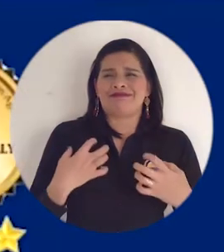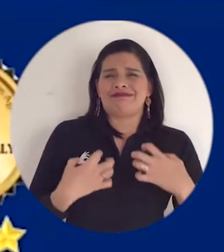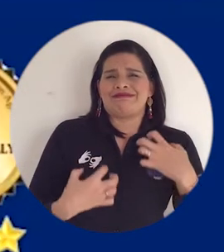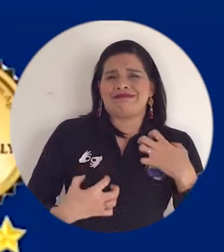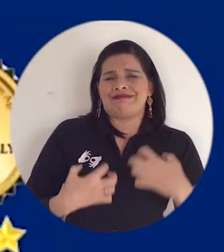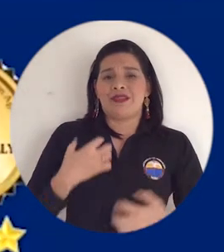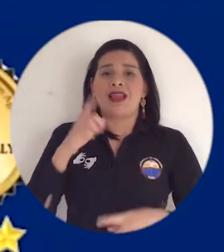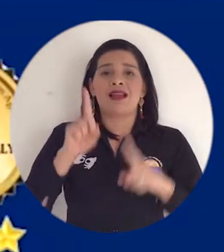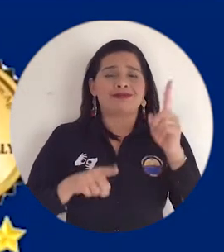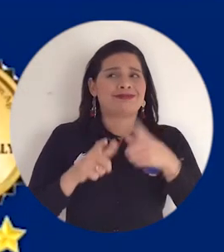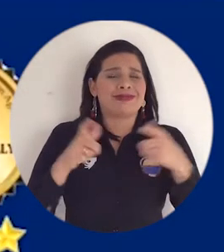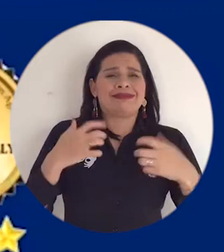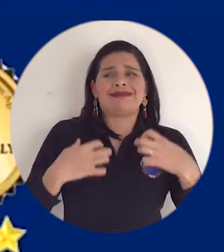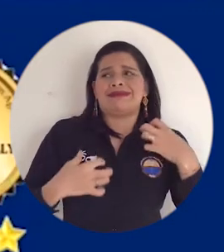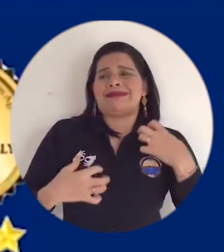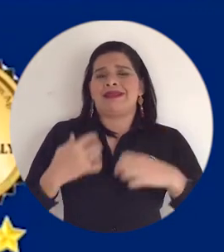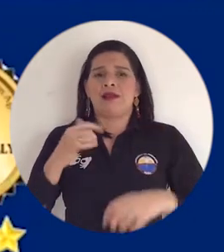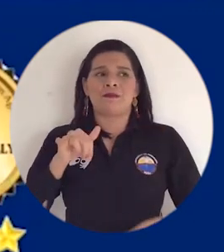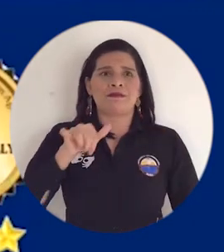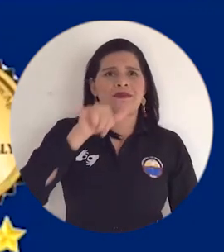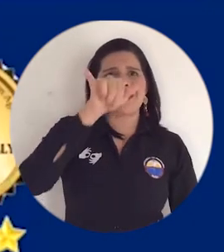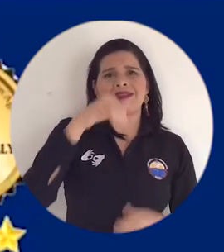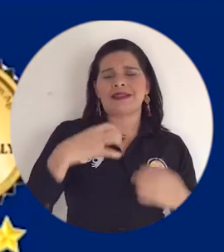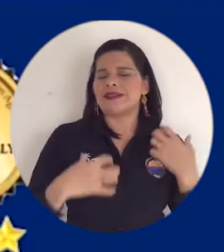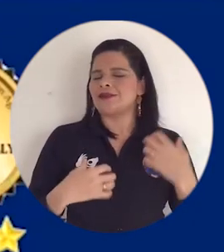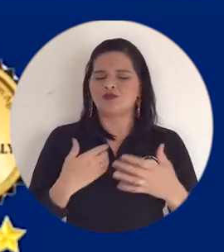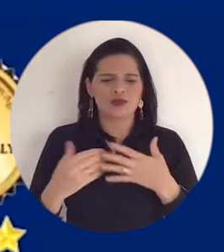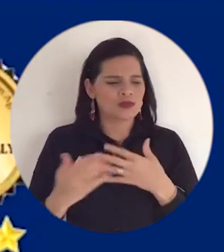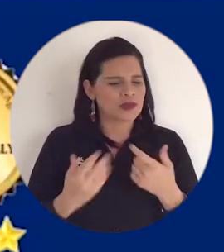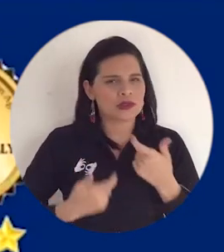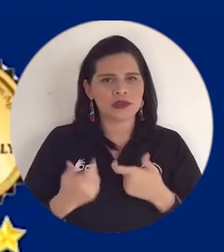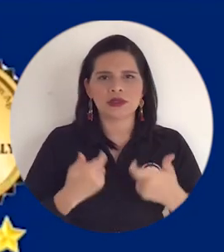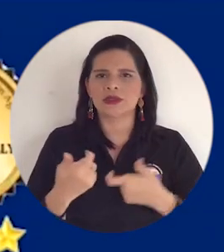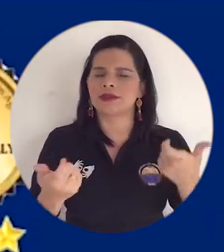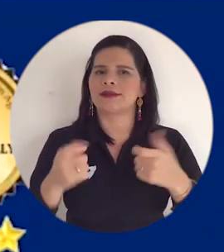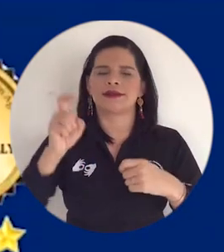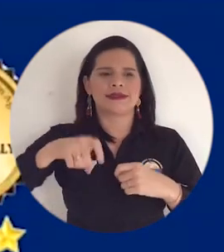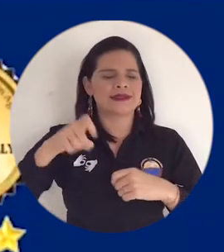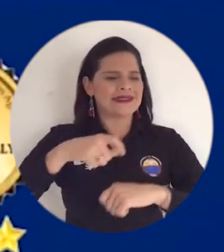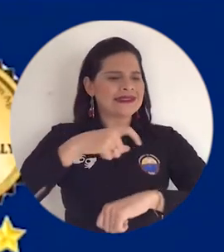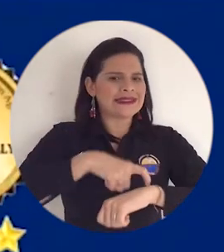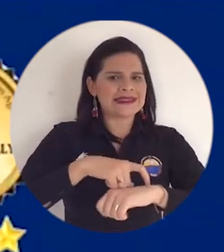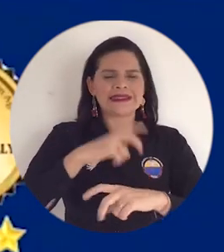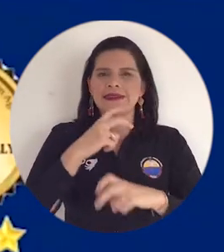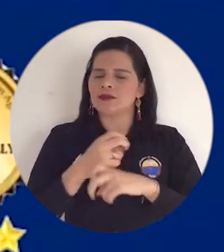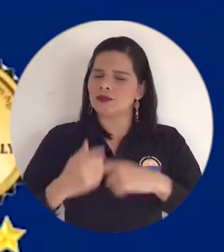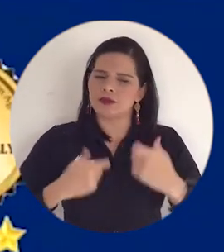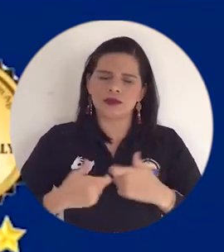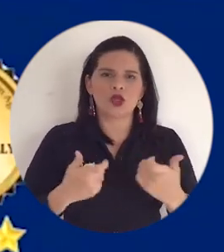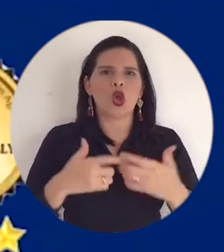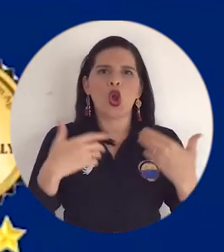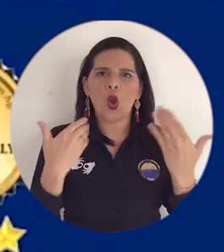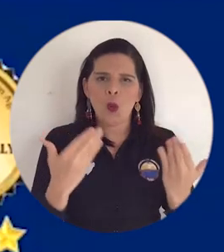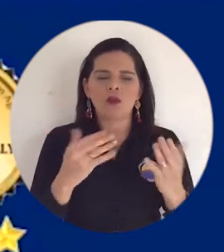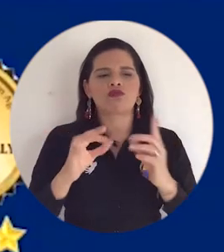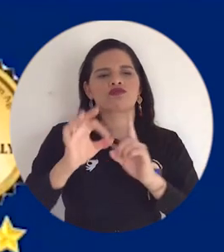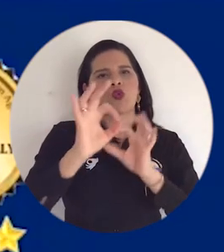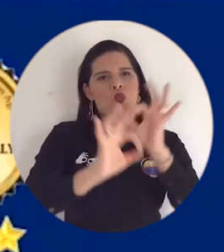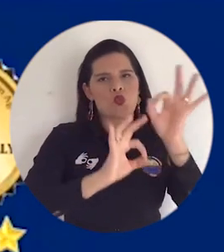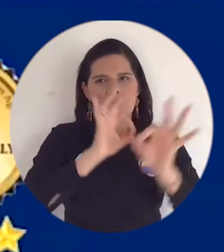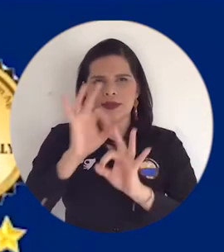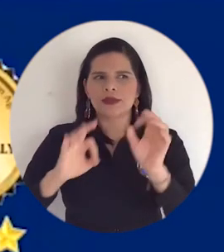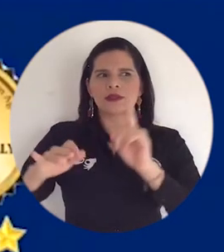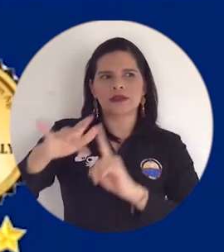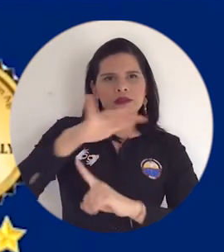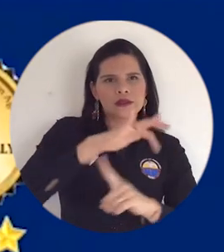Sin duda, para enfrentar el temor a los viajes hoy, hoy en día, se requiere avanzar en tiempo de crisis y se debe avanzar de una forma sostenible.